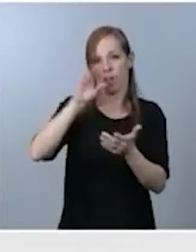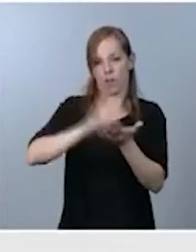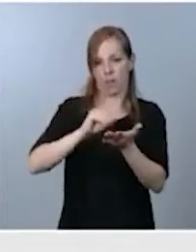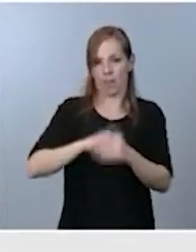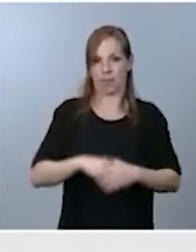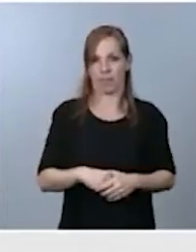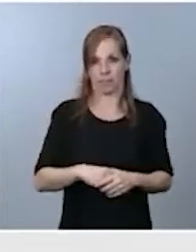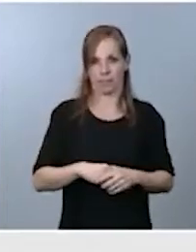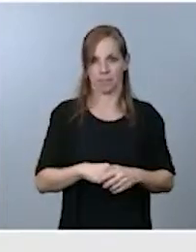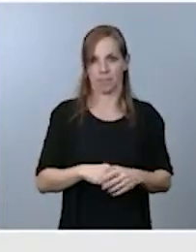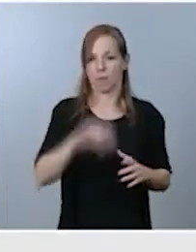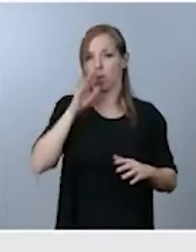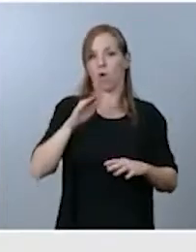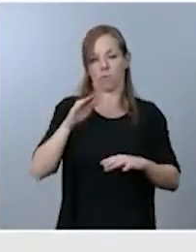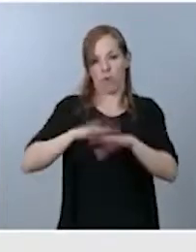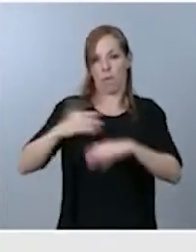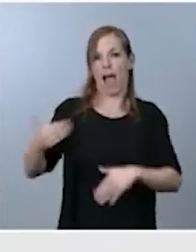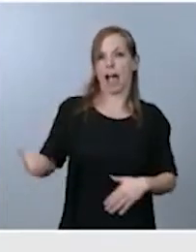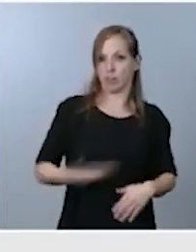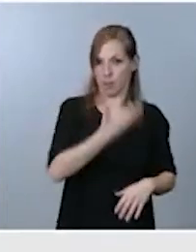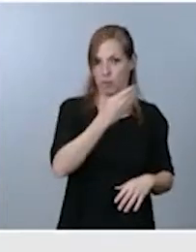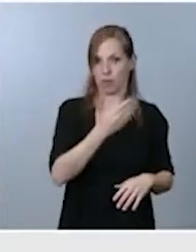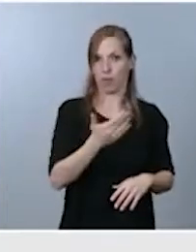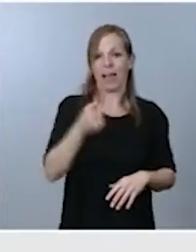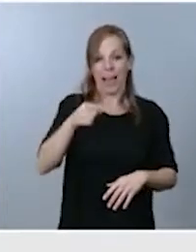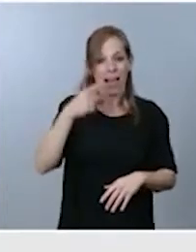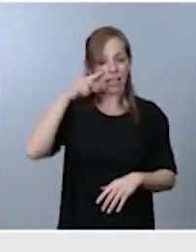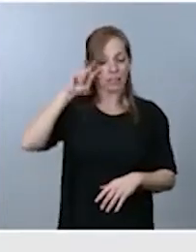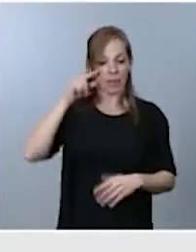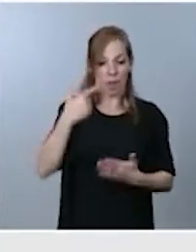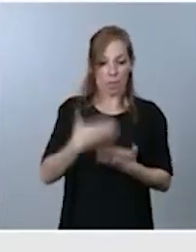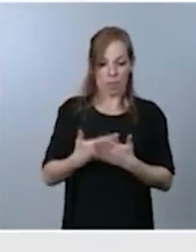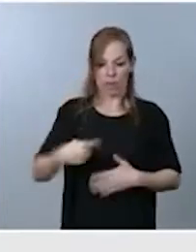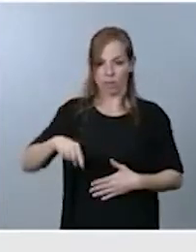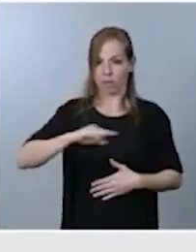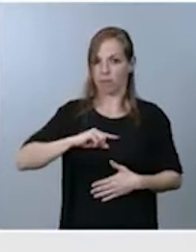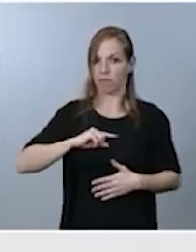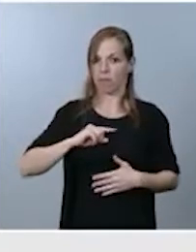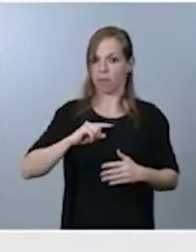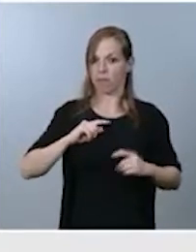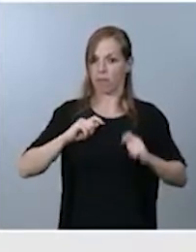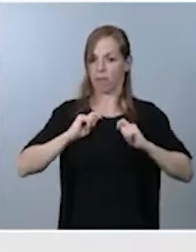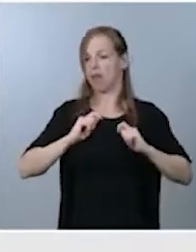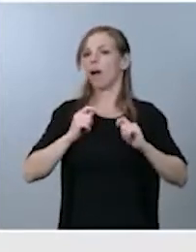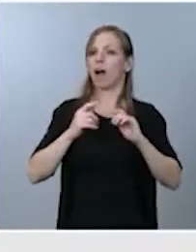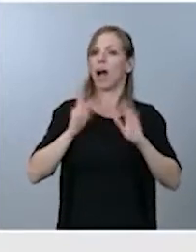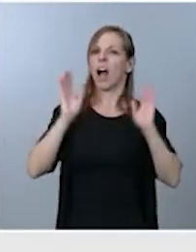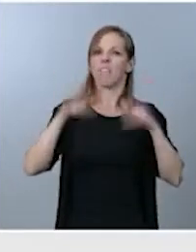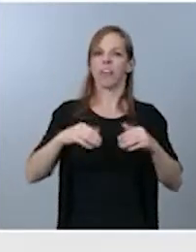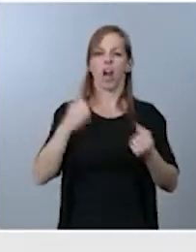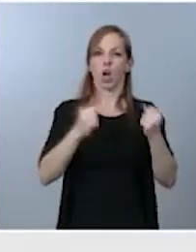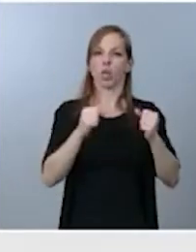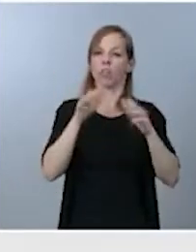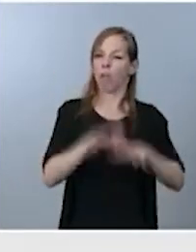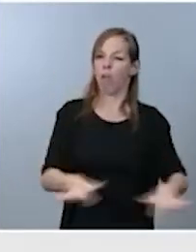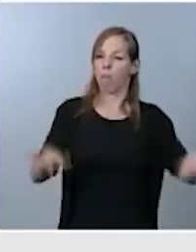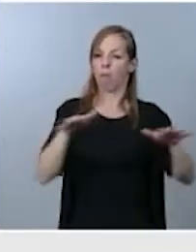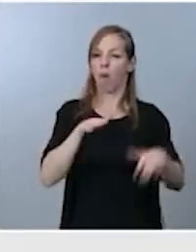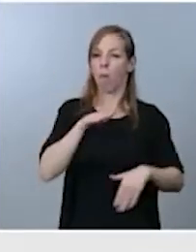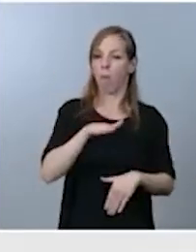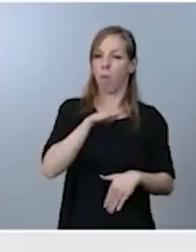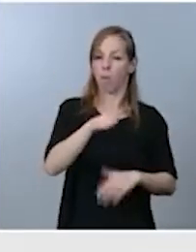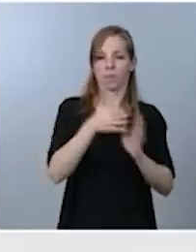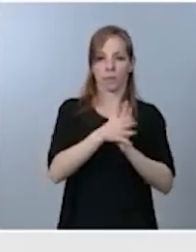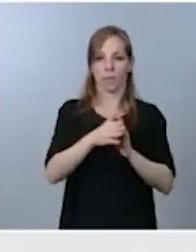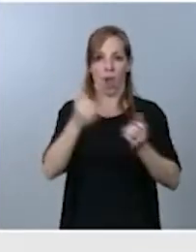misma experiencia nos indica que esta medida no ralentiza el tráfico urbano. No impide la fluidez de la